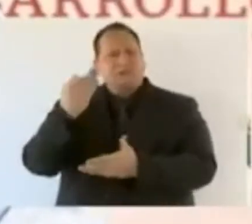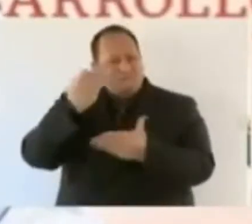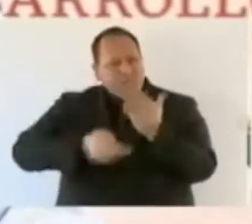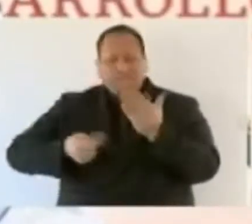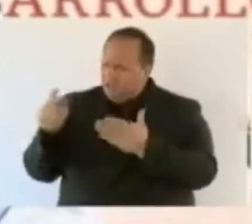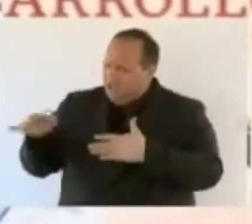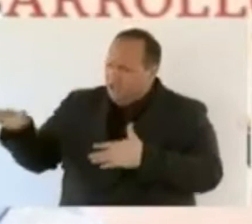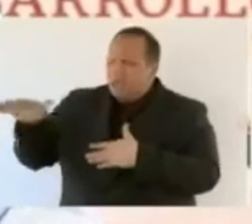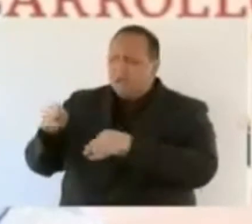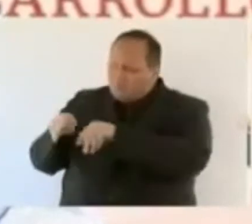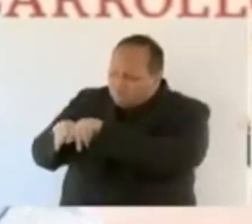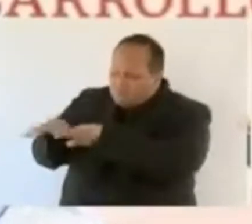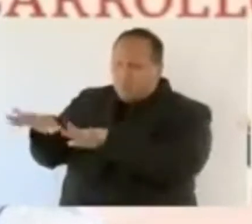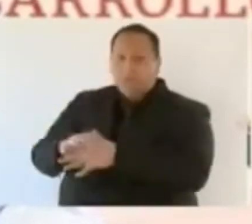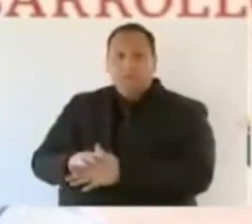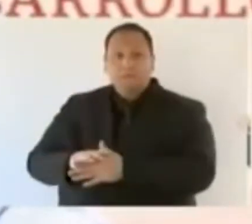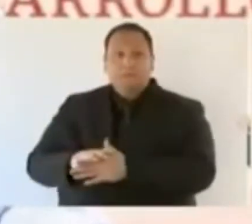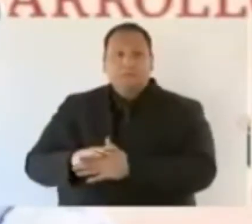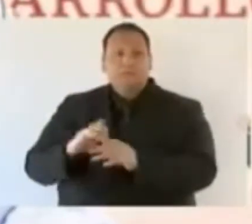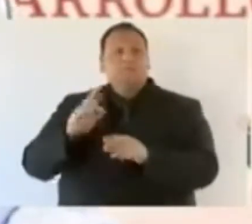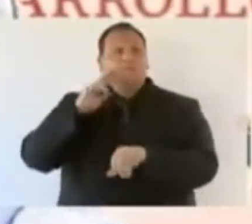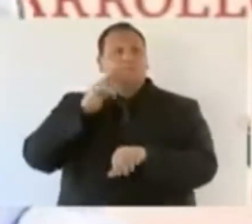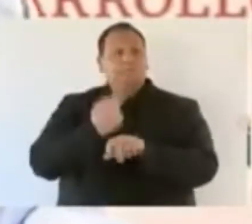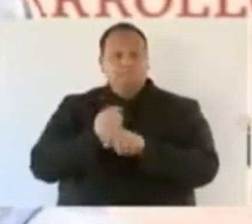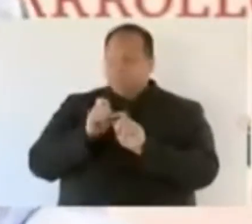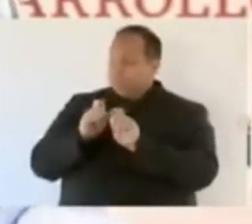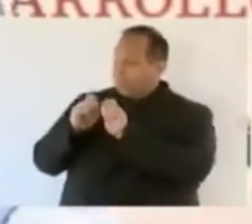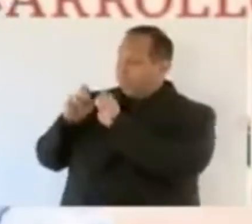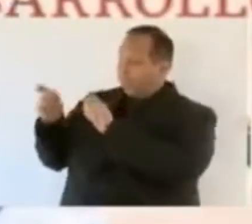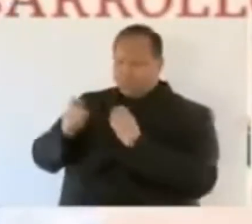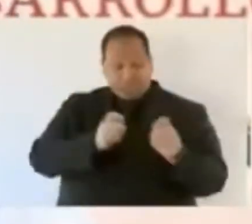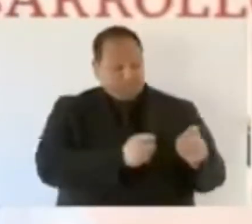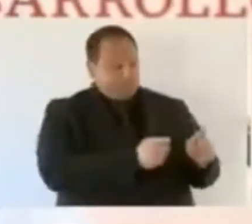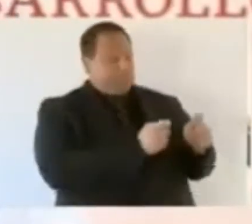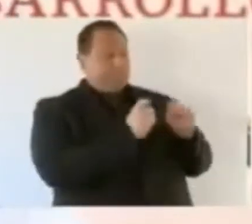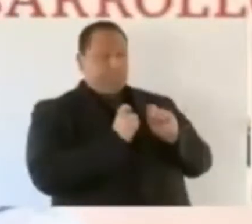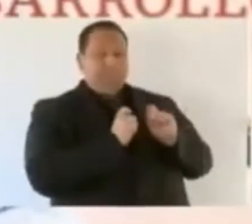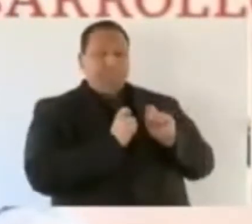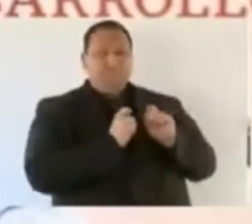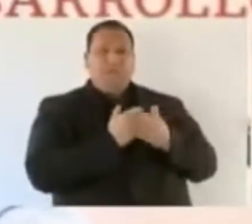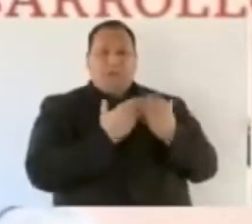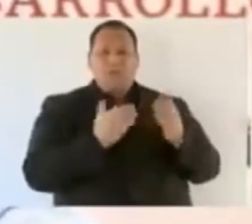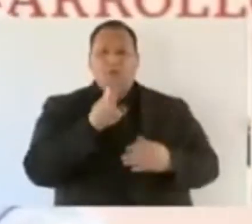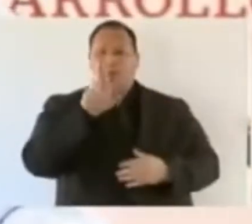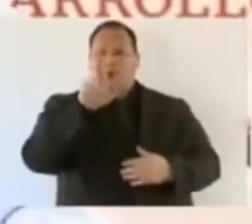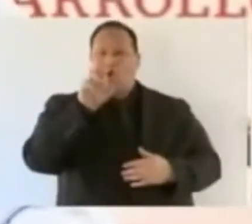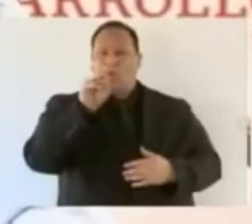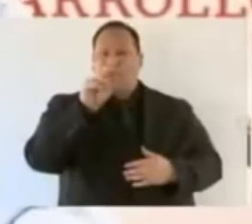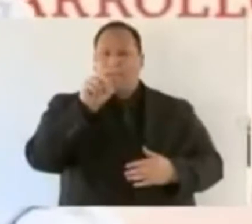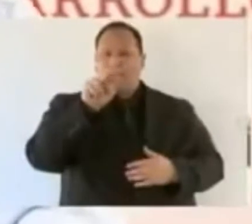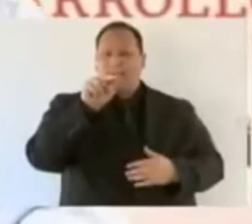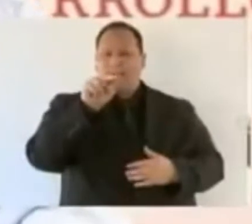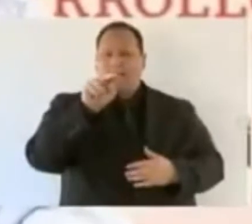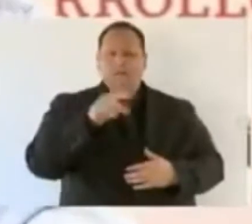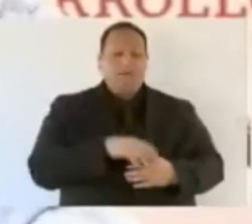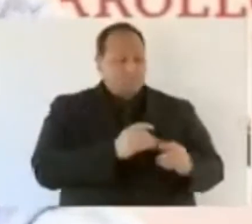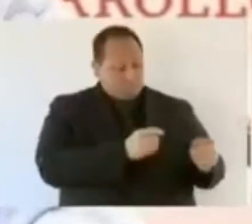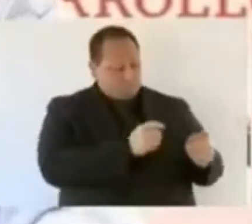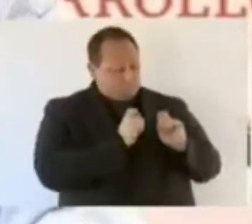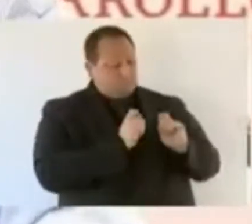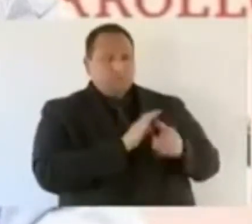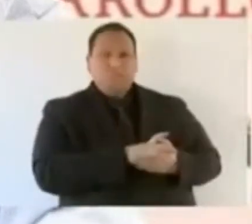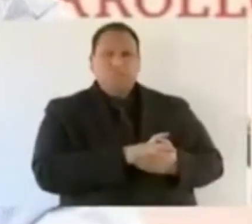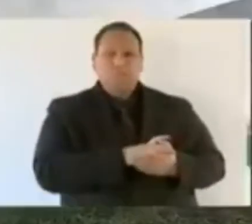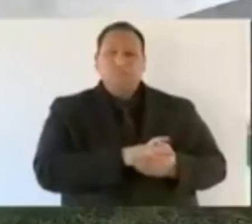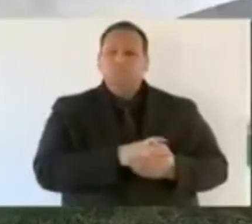Esa tarea le queda a Román y la